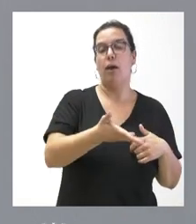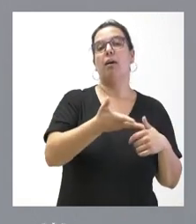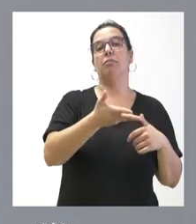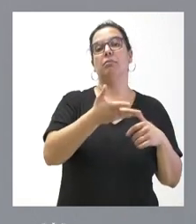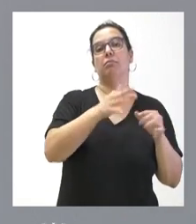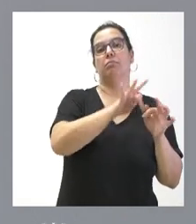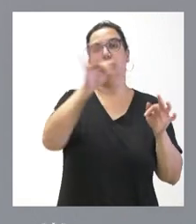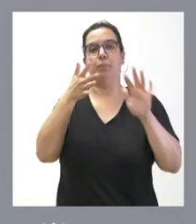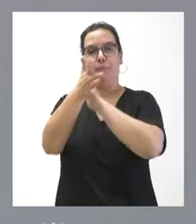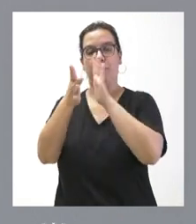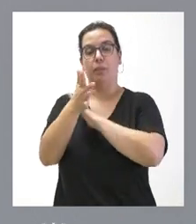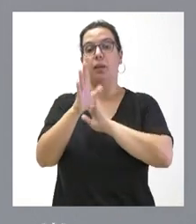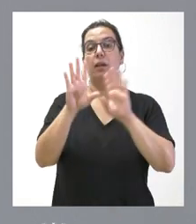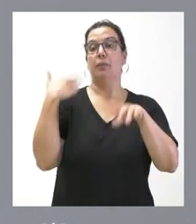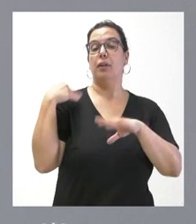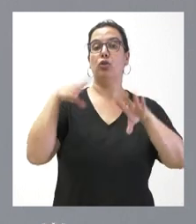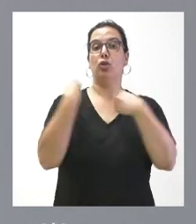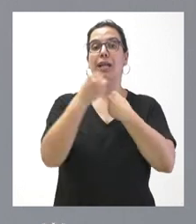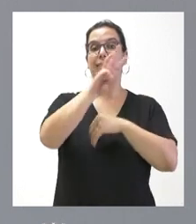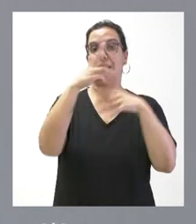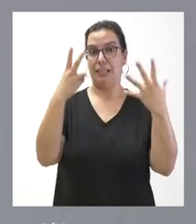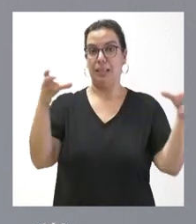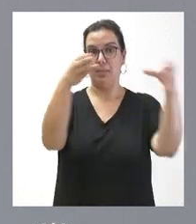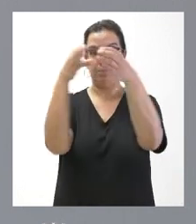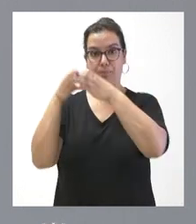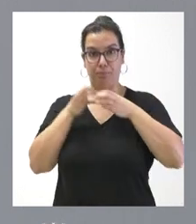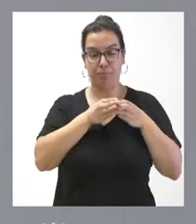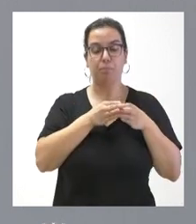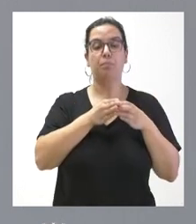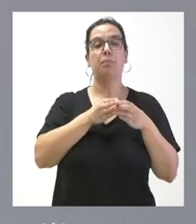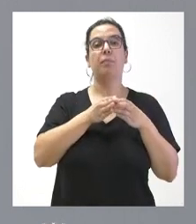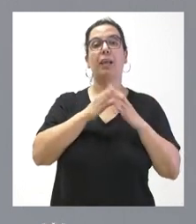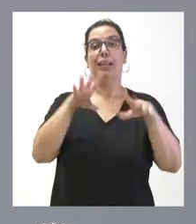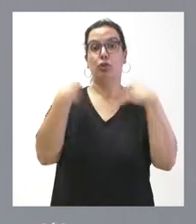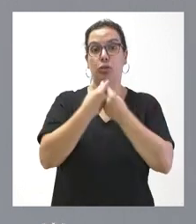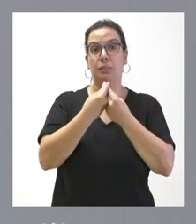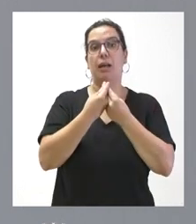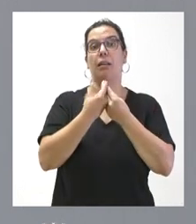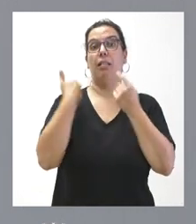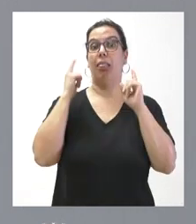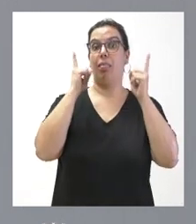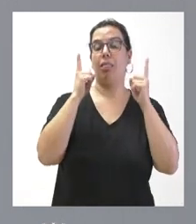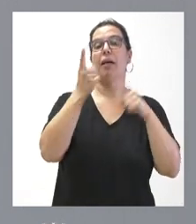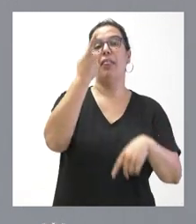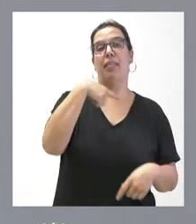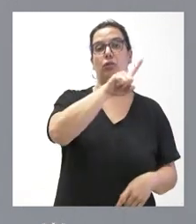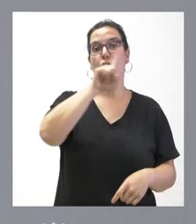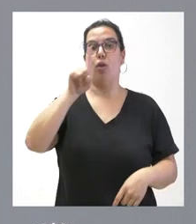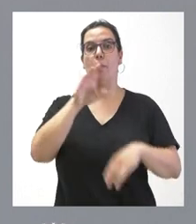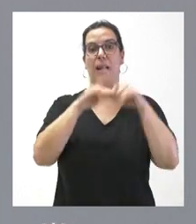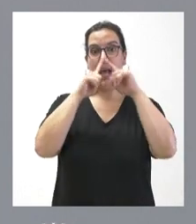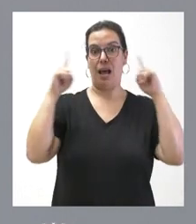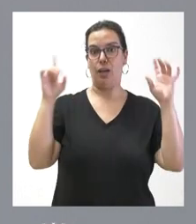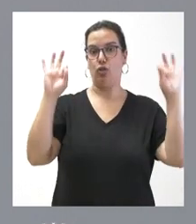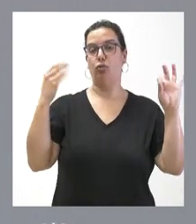Fueron 37 cuadrillas. Con esas 37 cuadrillas alcanzan las 111 previstas para todo el ejercicio